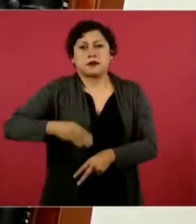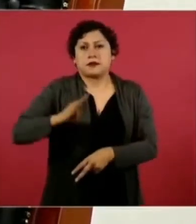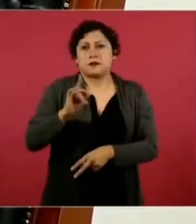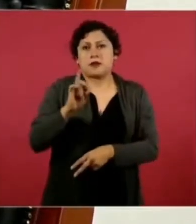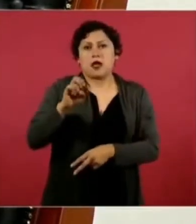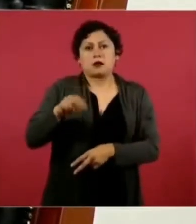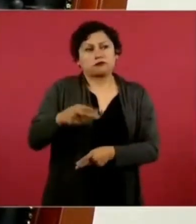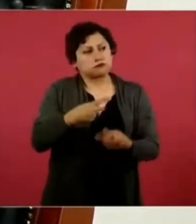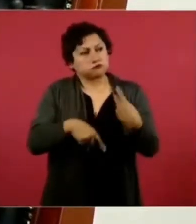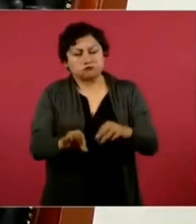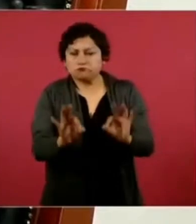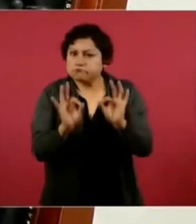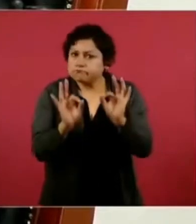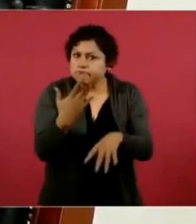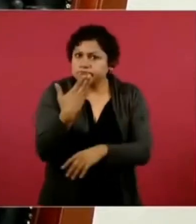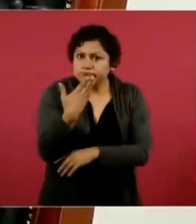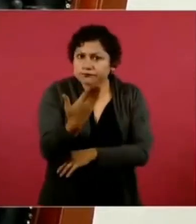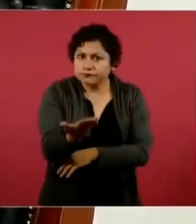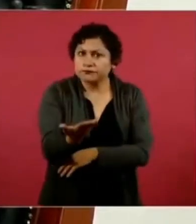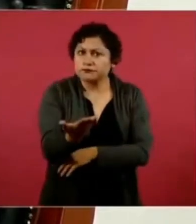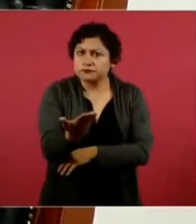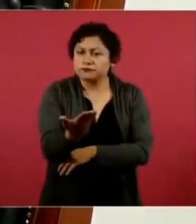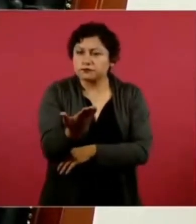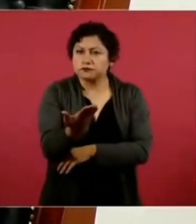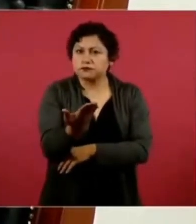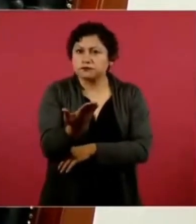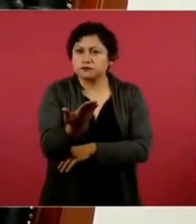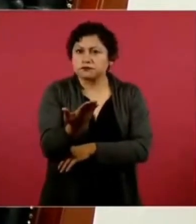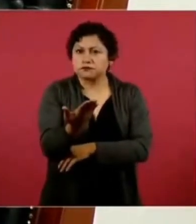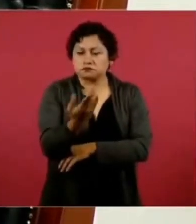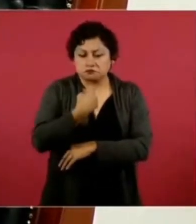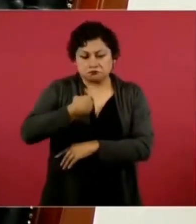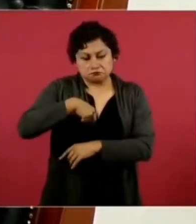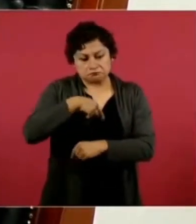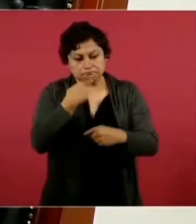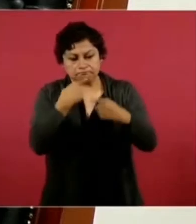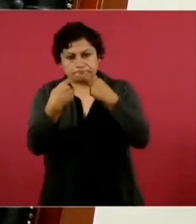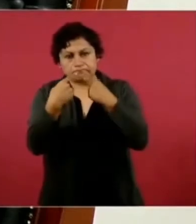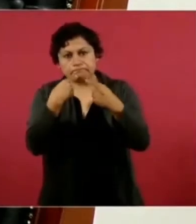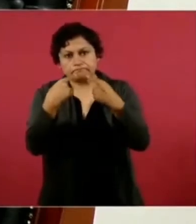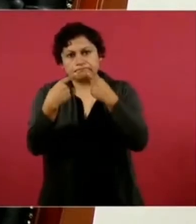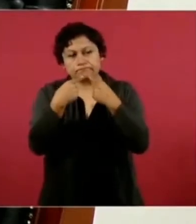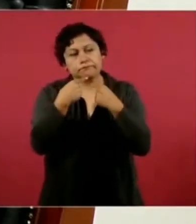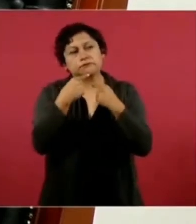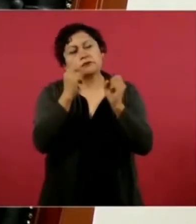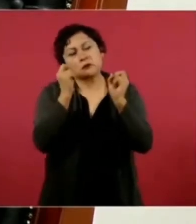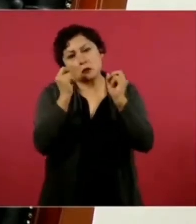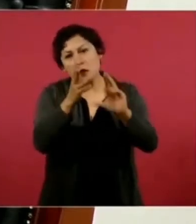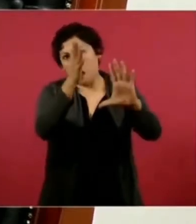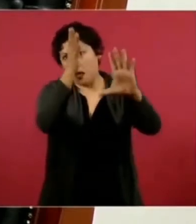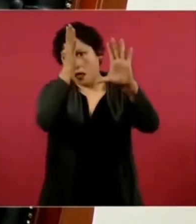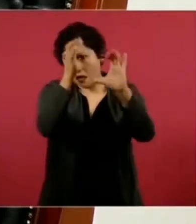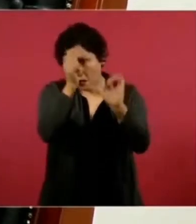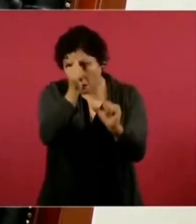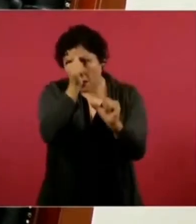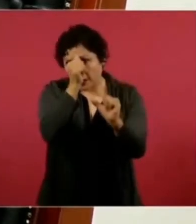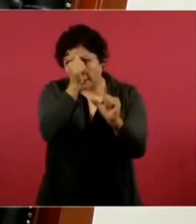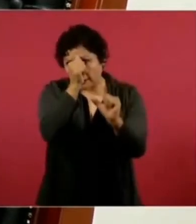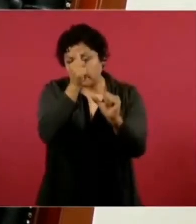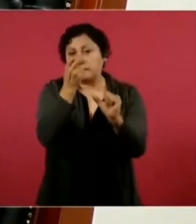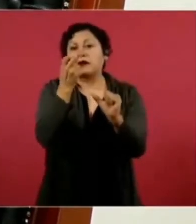se aceptó de que ya no se aplicara el llamado Plan Mérida